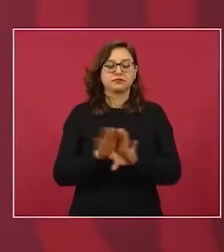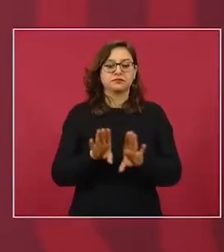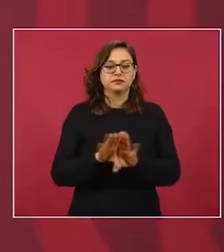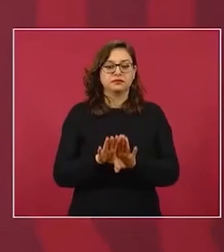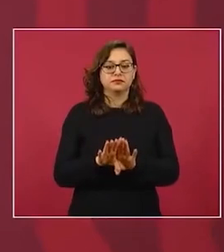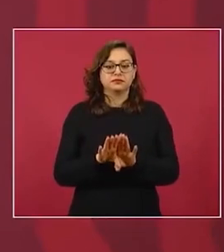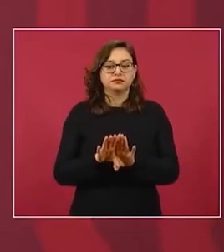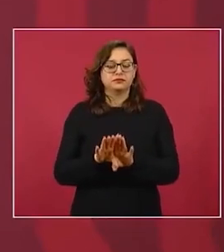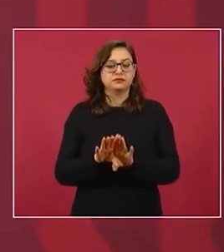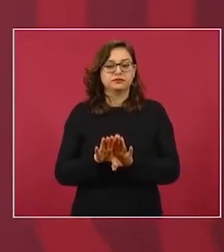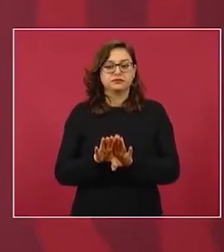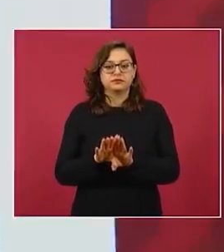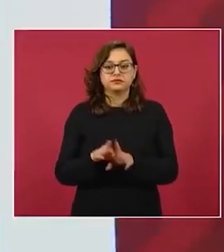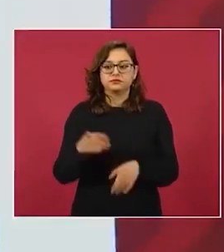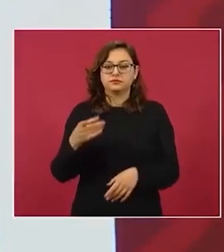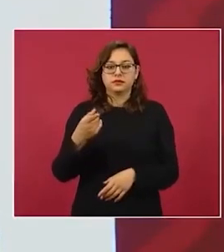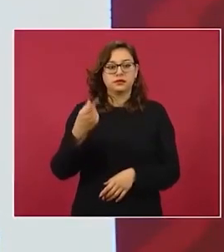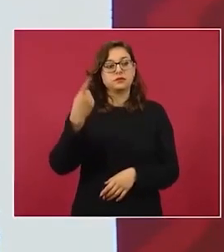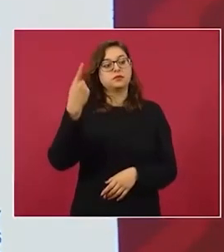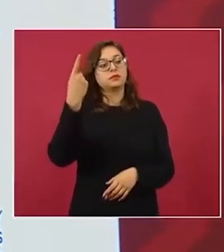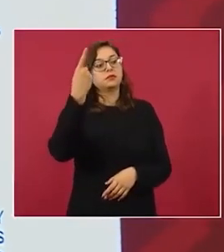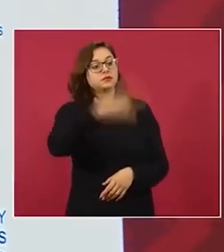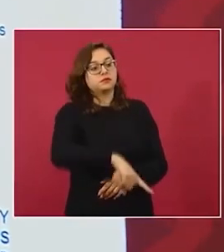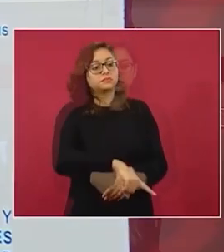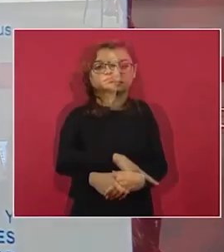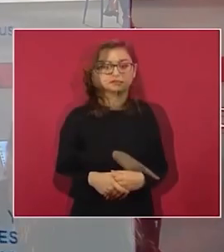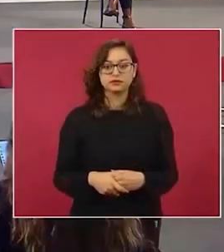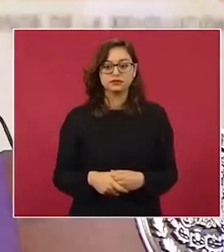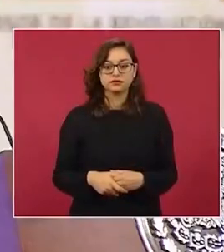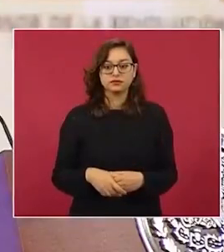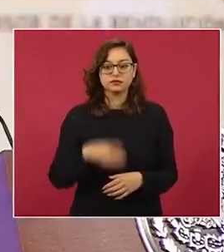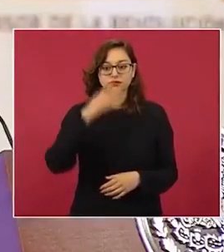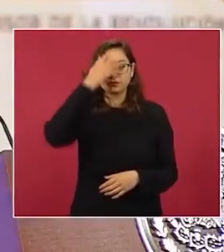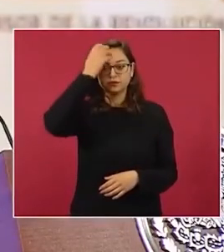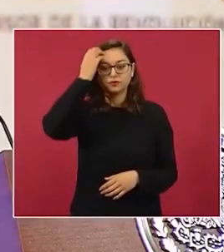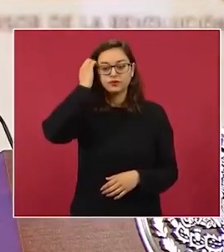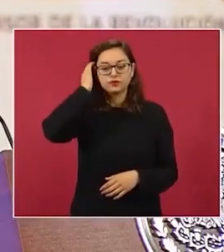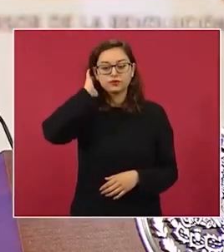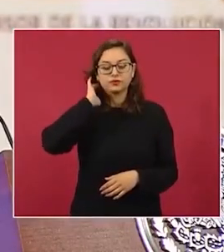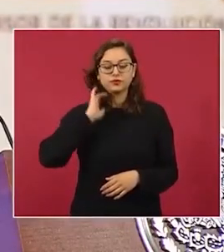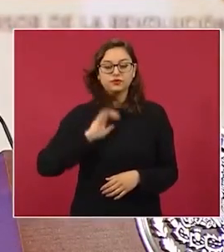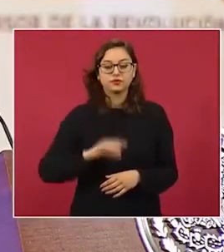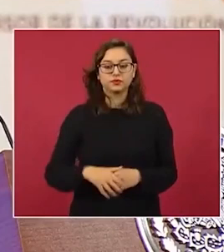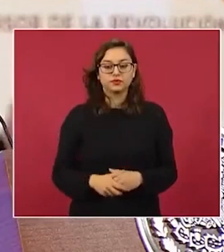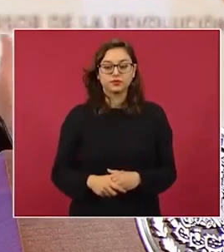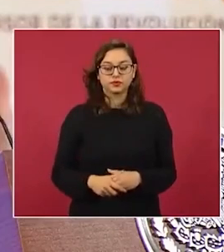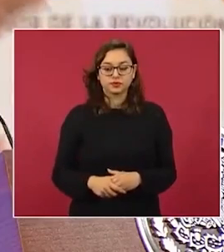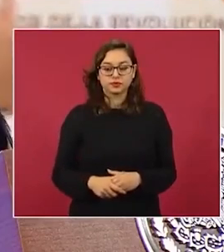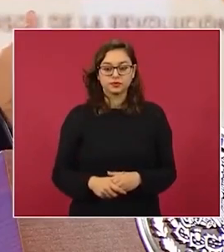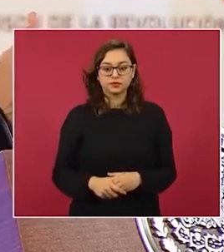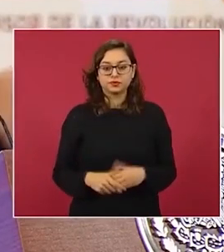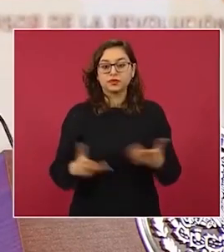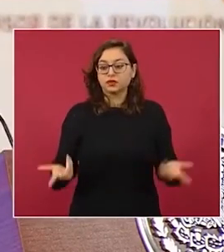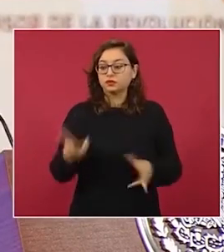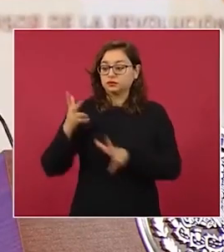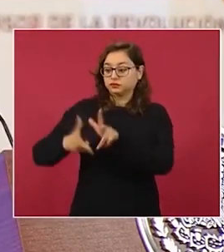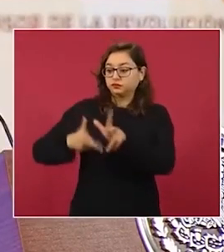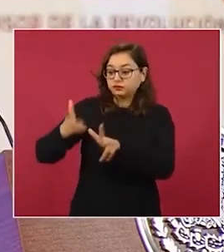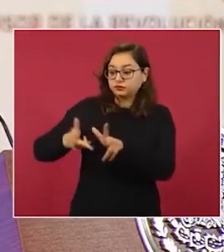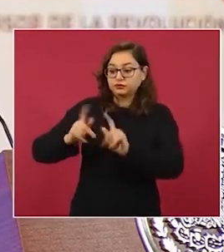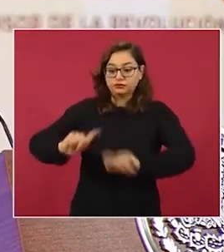obedecer y callar. No solo fue el que entregó los ferrocarriles,